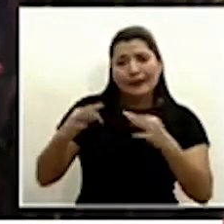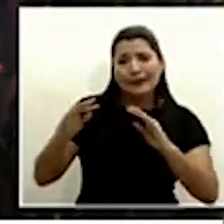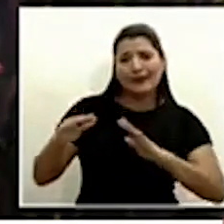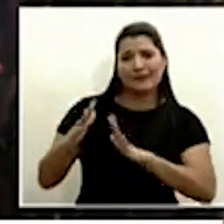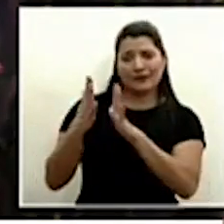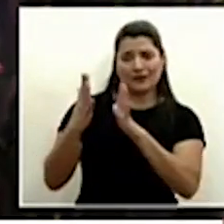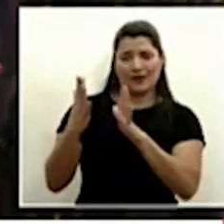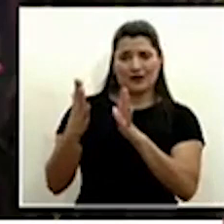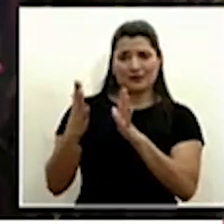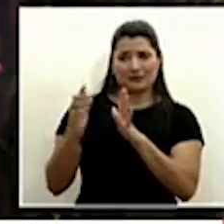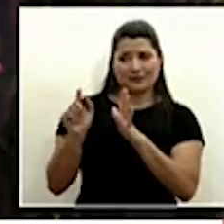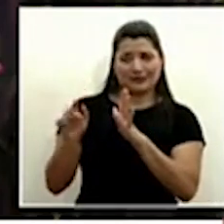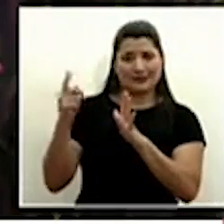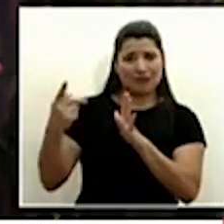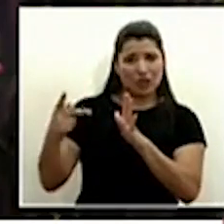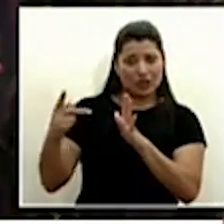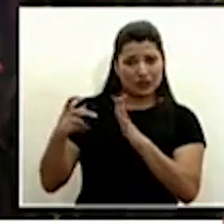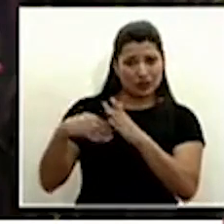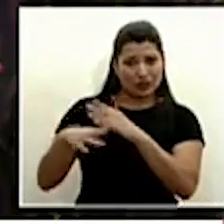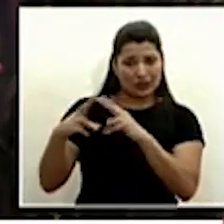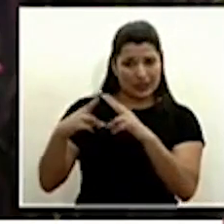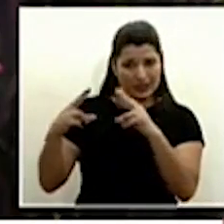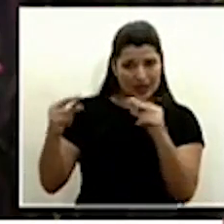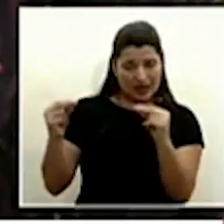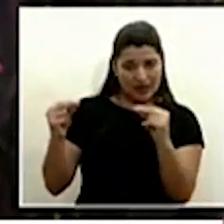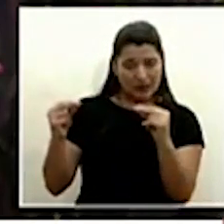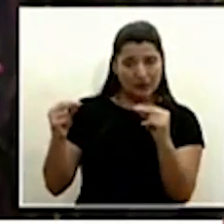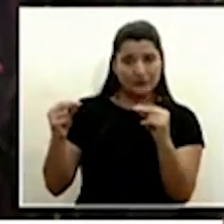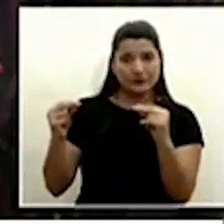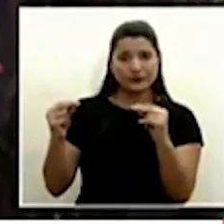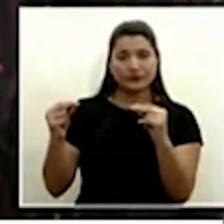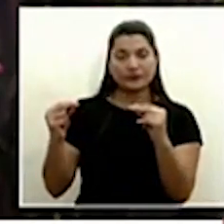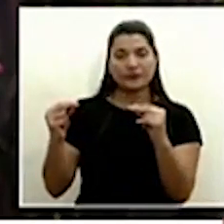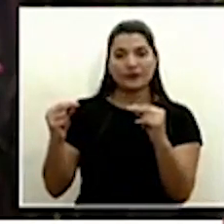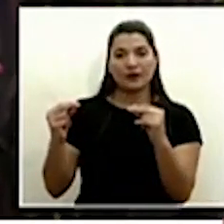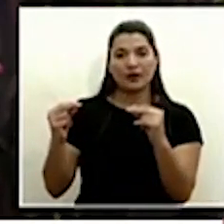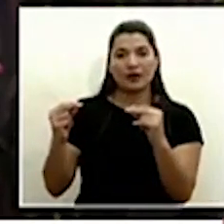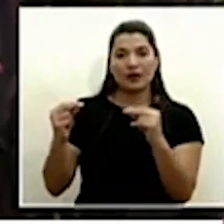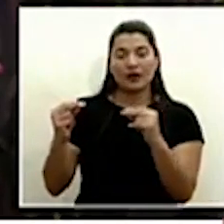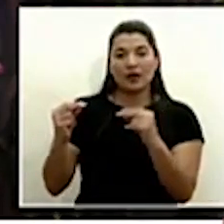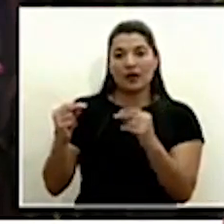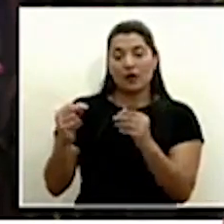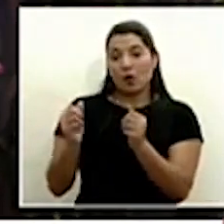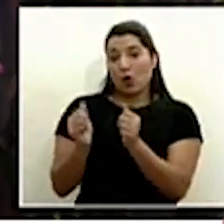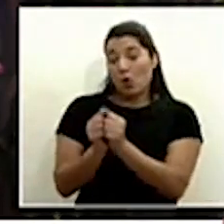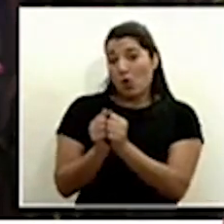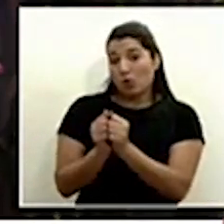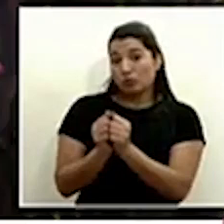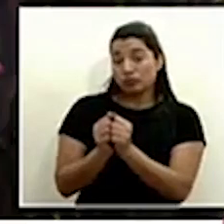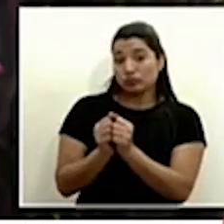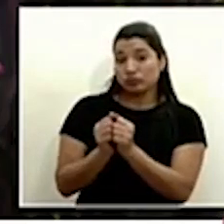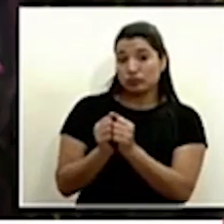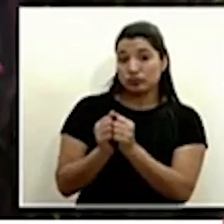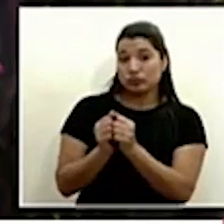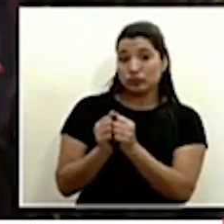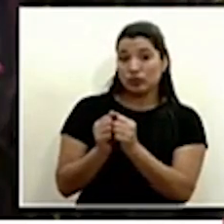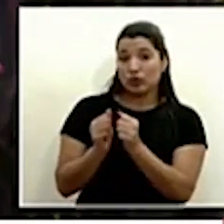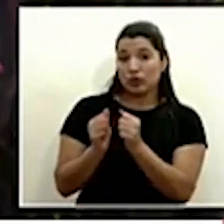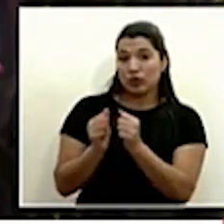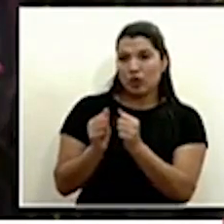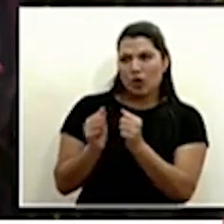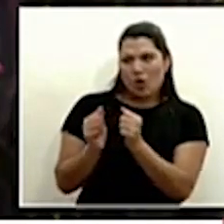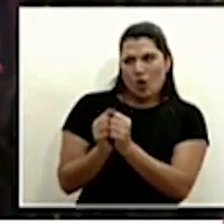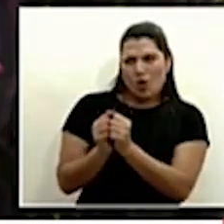dentro de la estrategia esa tan temeraria que se le atribuye al régimen de